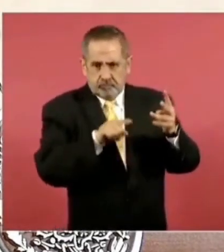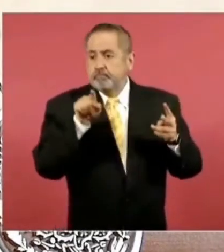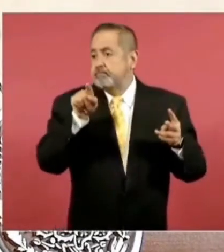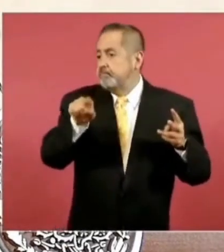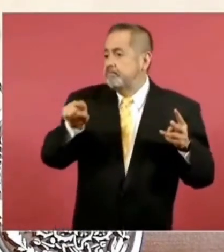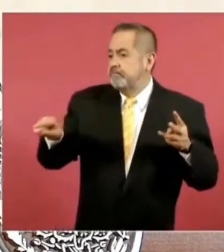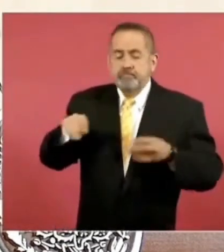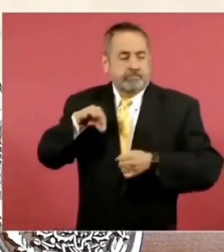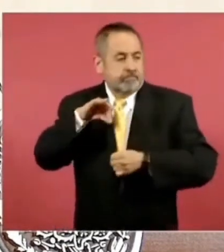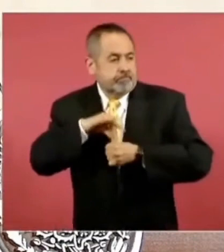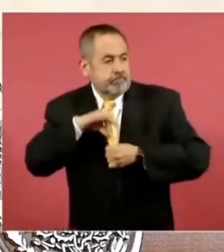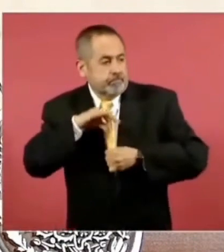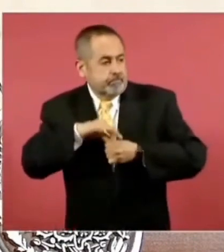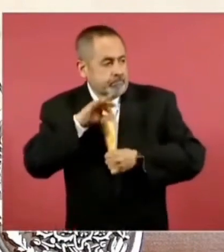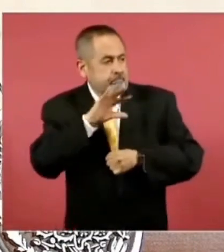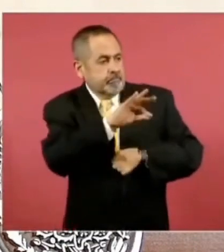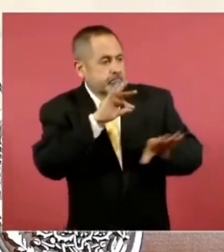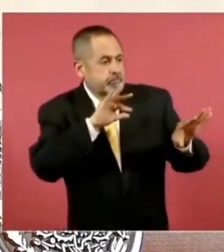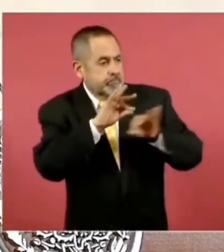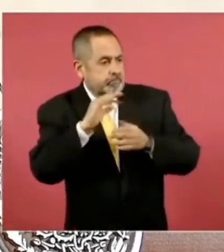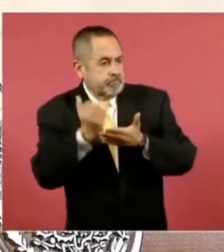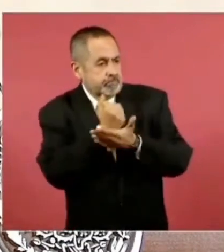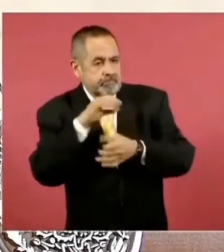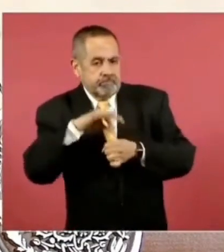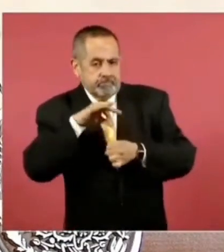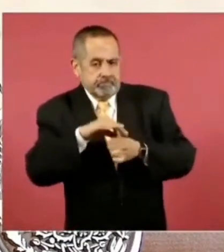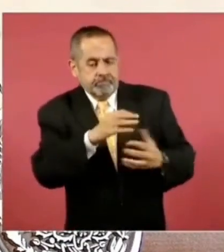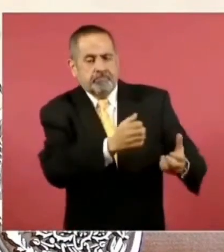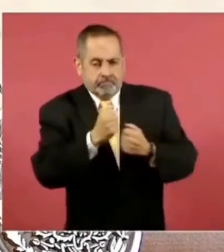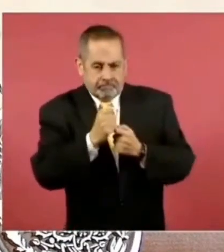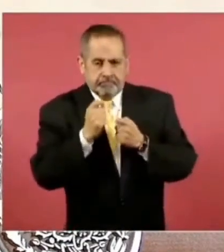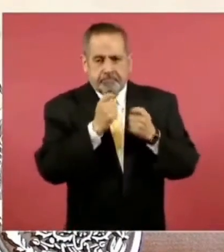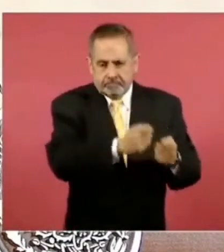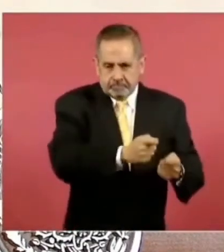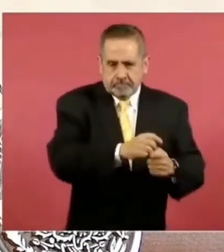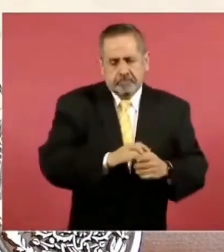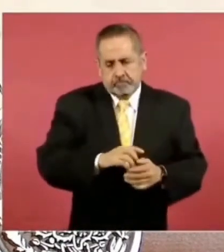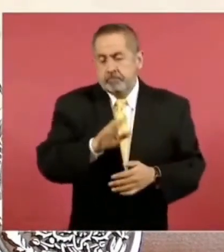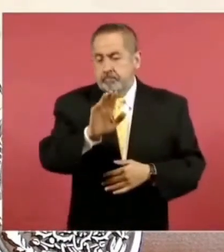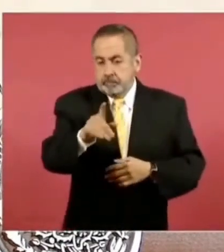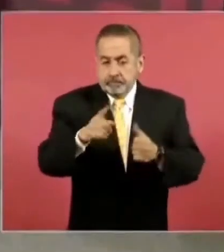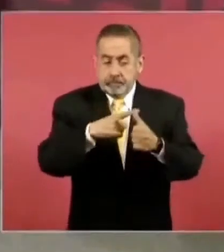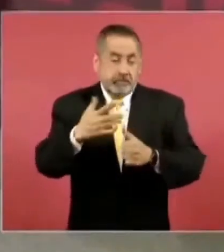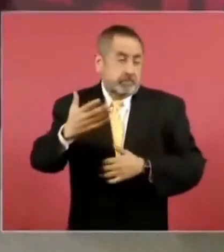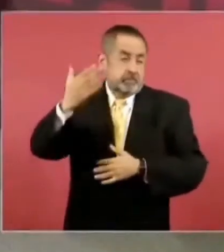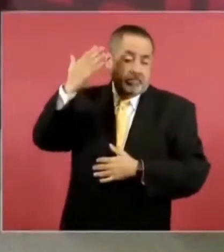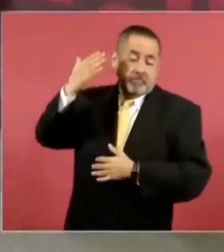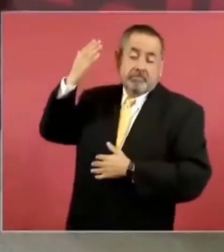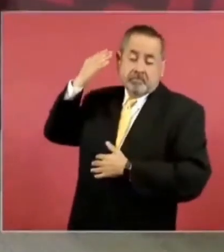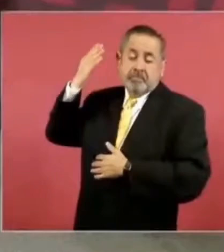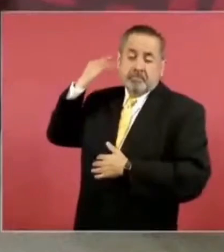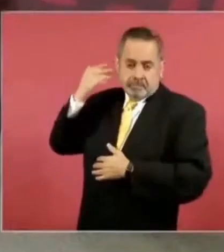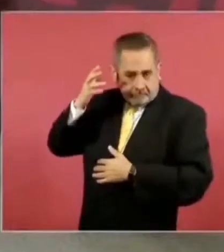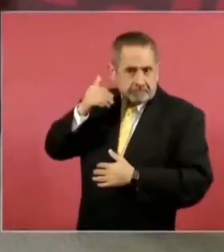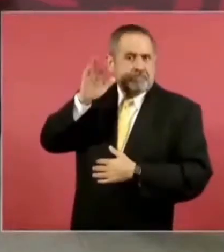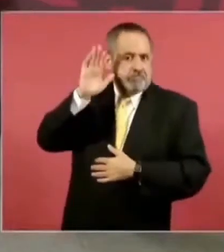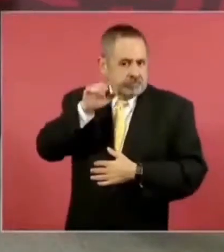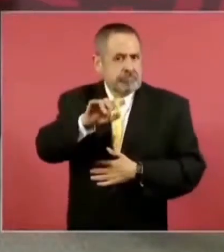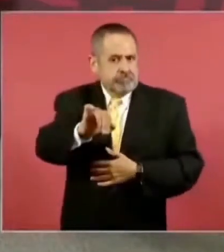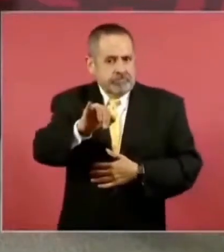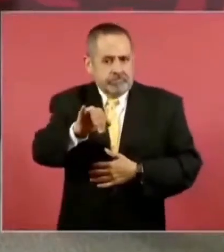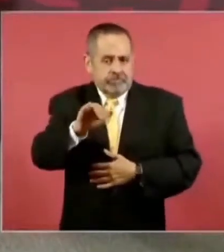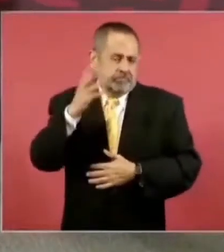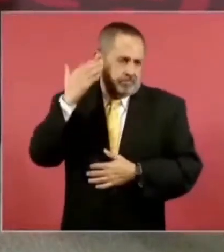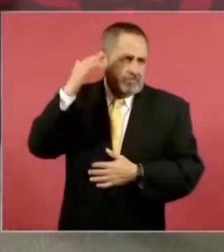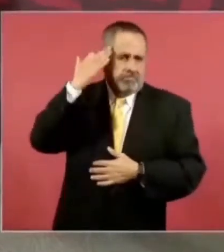recordar que así era antes, hubo un